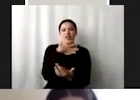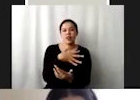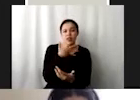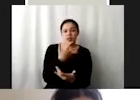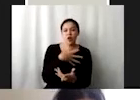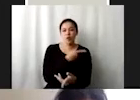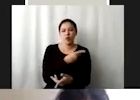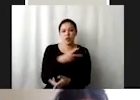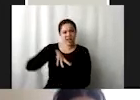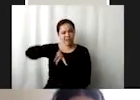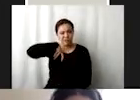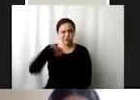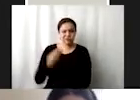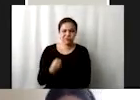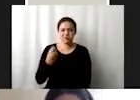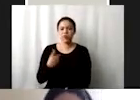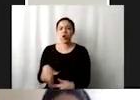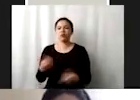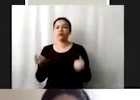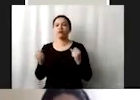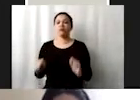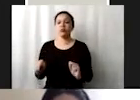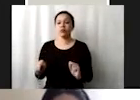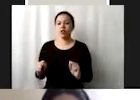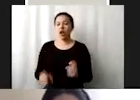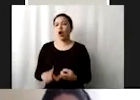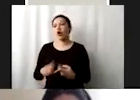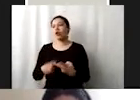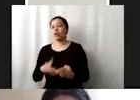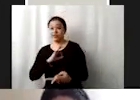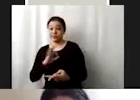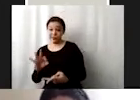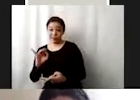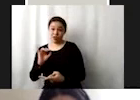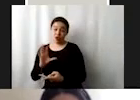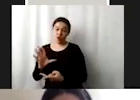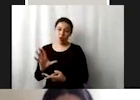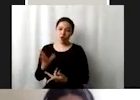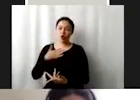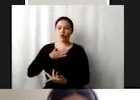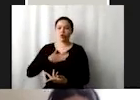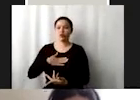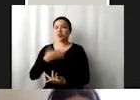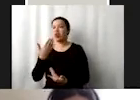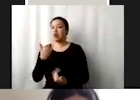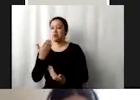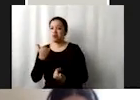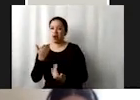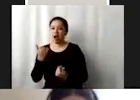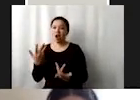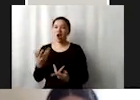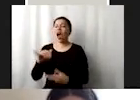o el autoritarismo a lo que se permite y no hay impartición de justicia o hay esquemas de impunidad